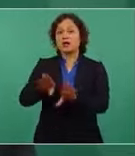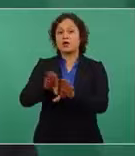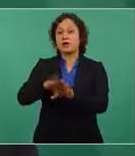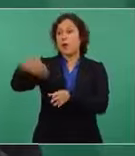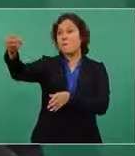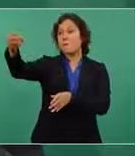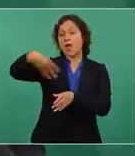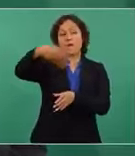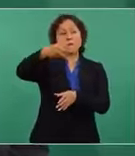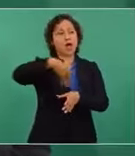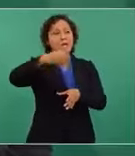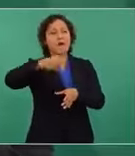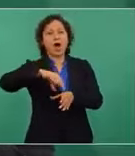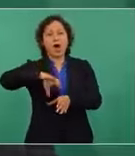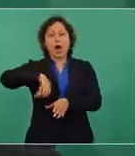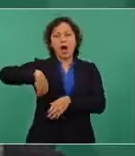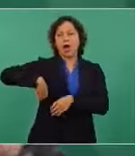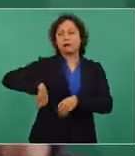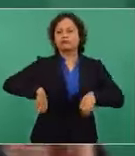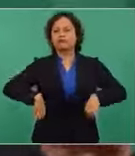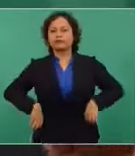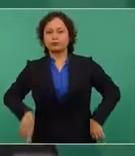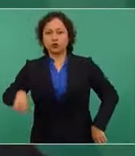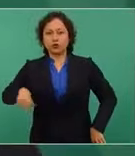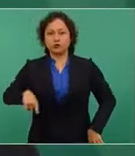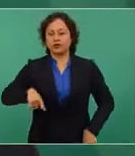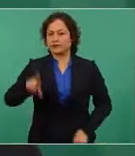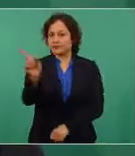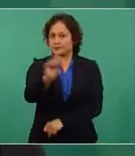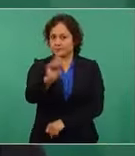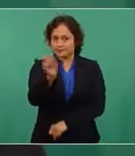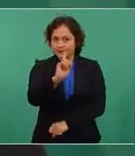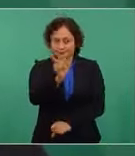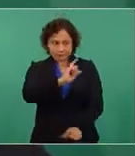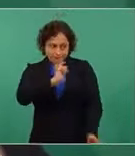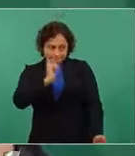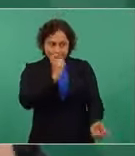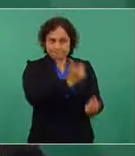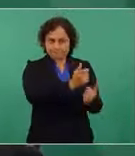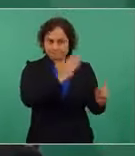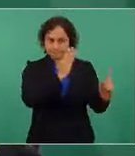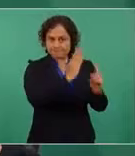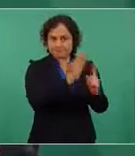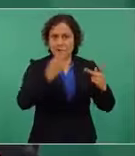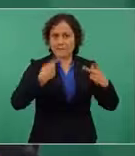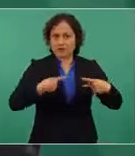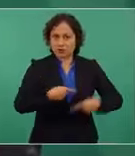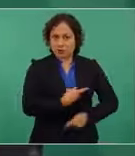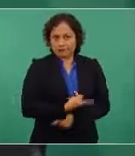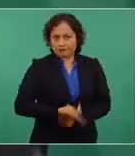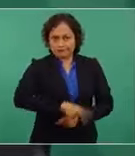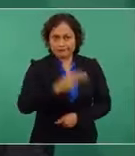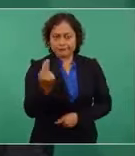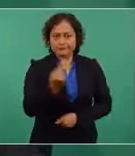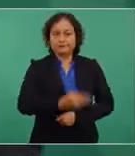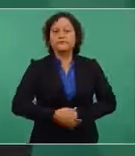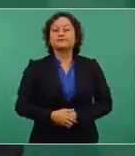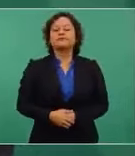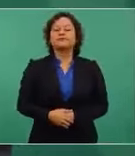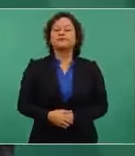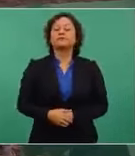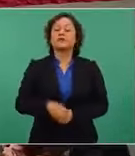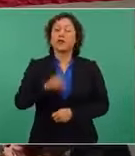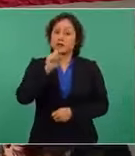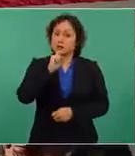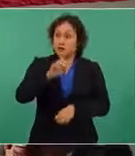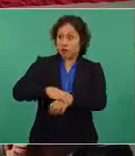personas. El objetivo son esas 750 millones de personas. Se tiene la capacidad instalada, dijo el presidente, ahí está el Banco